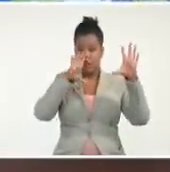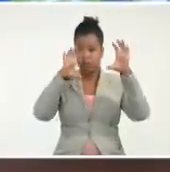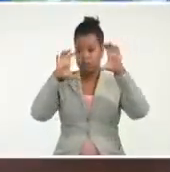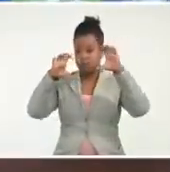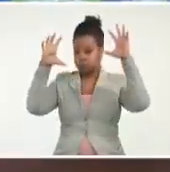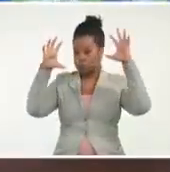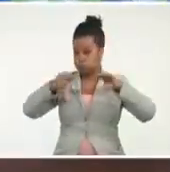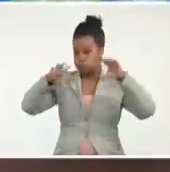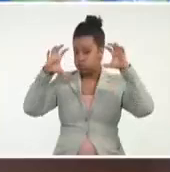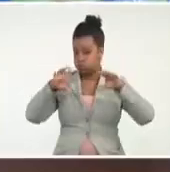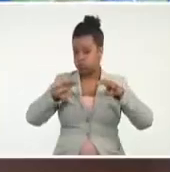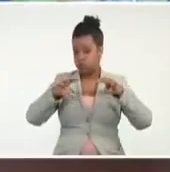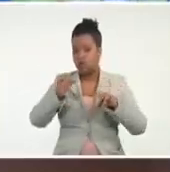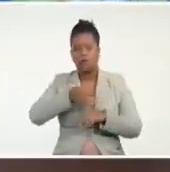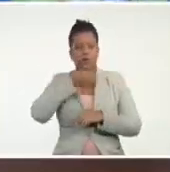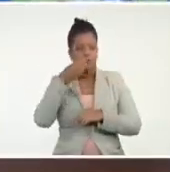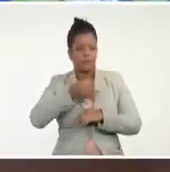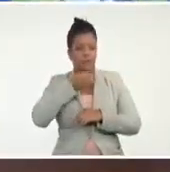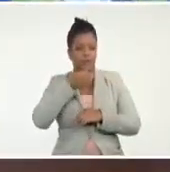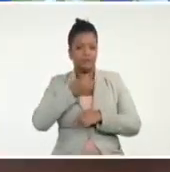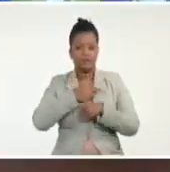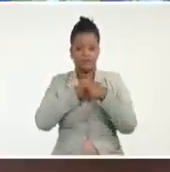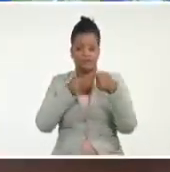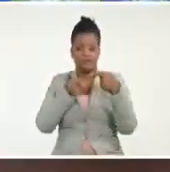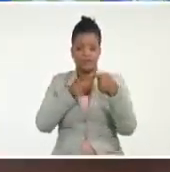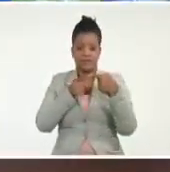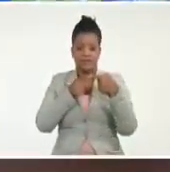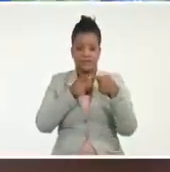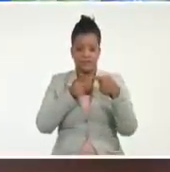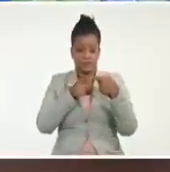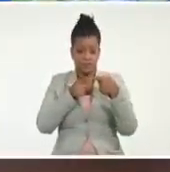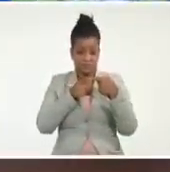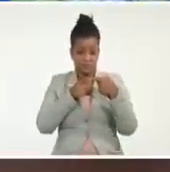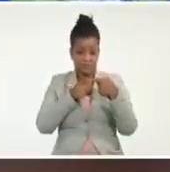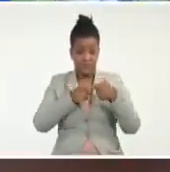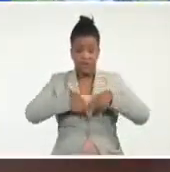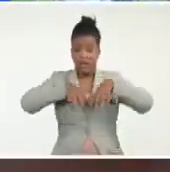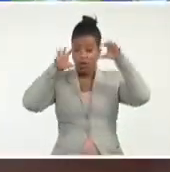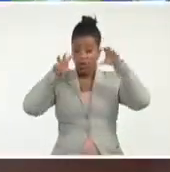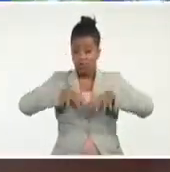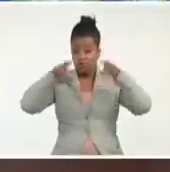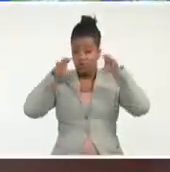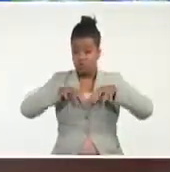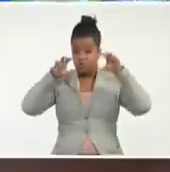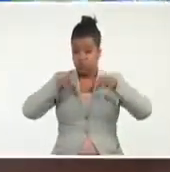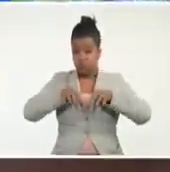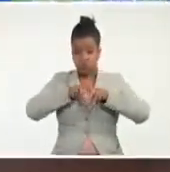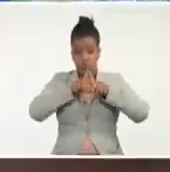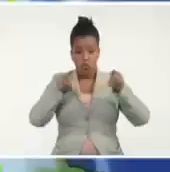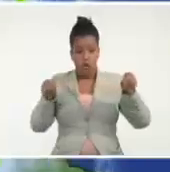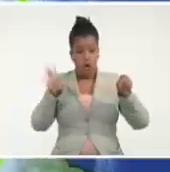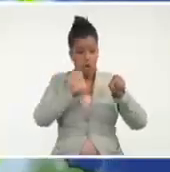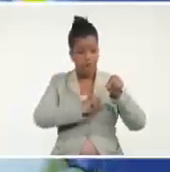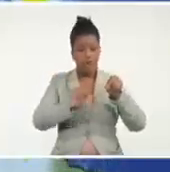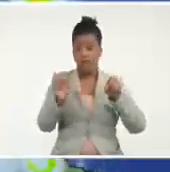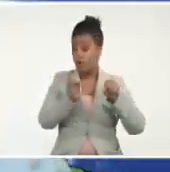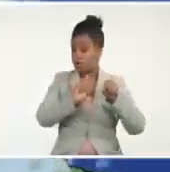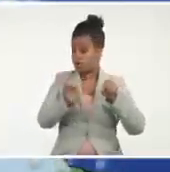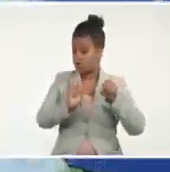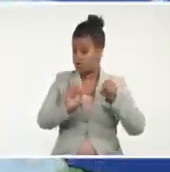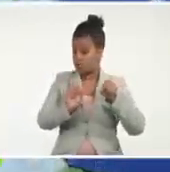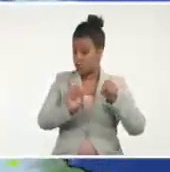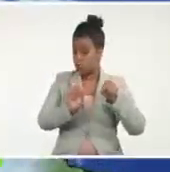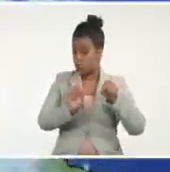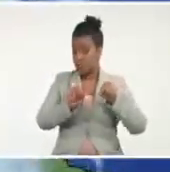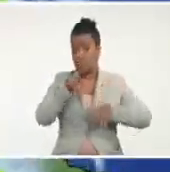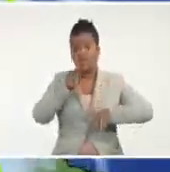Varios comentarios más bien. En primer lugar, la lluvia es intensa, fuerte, no está en todos los lugares. Está en los lugares donde surge.